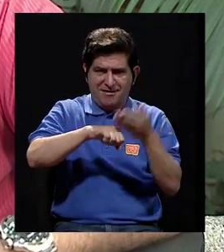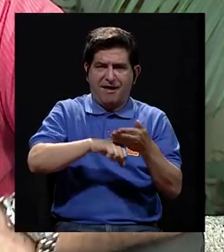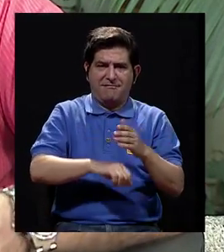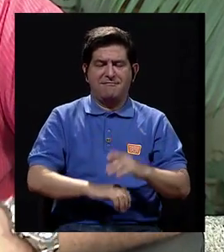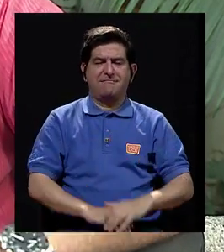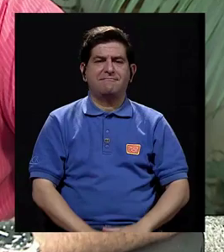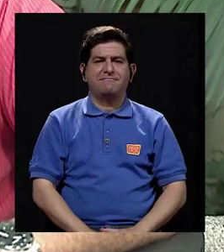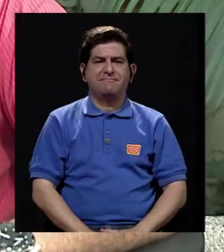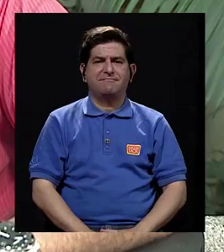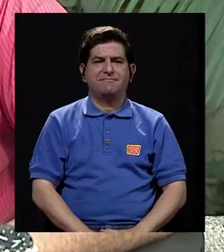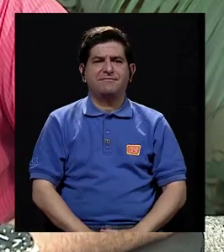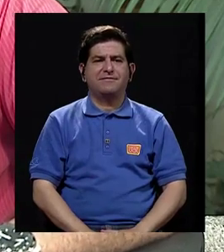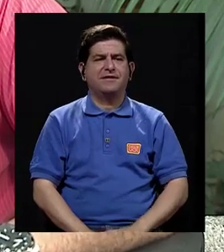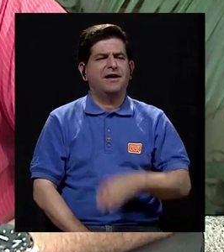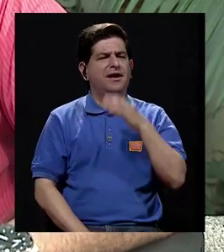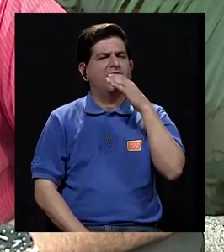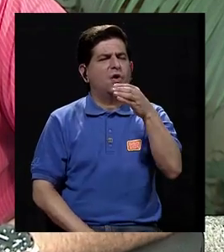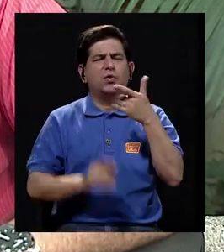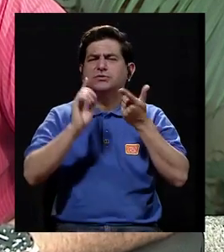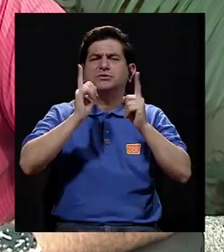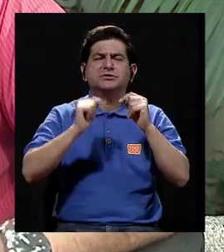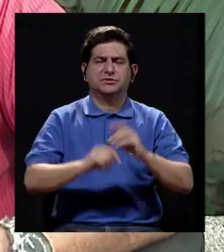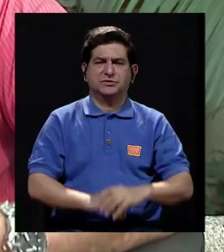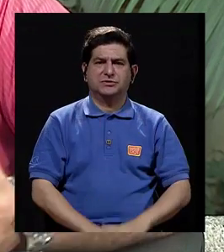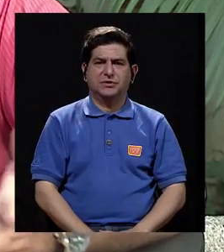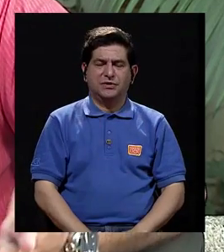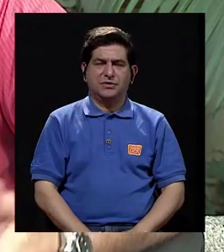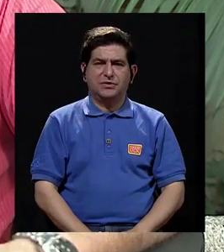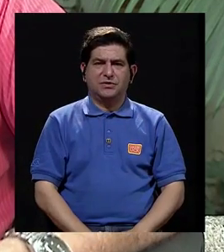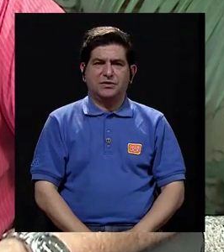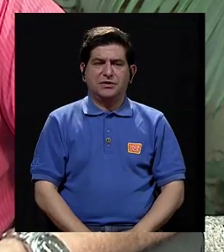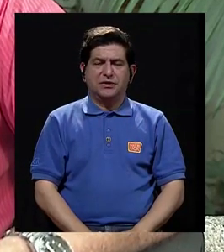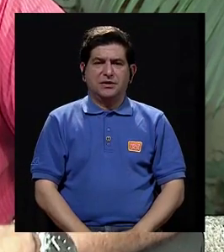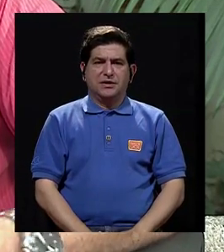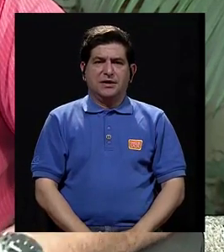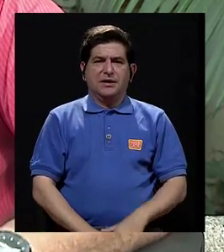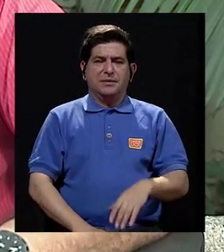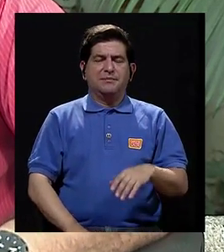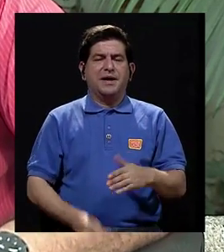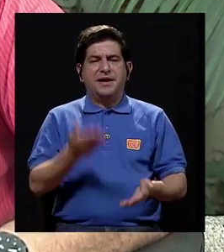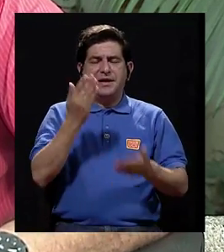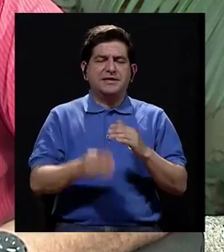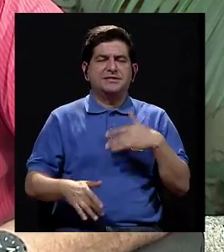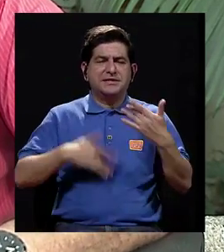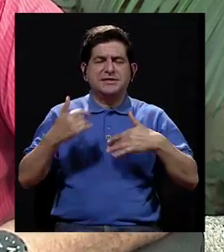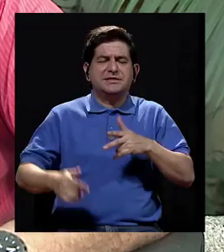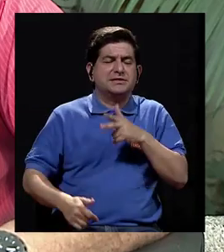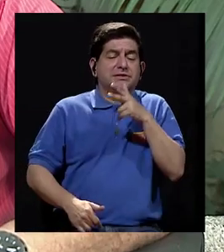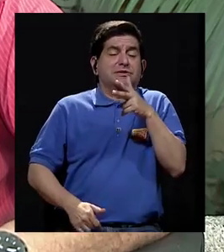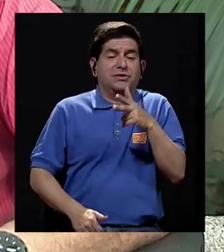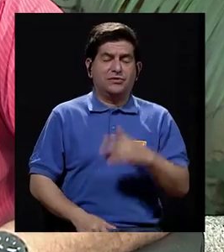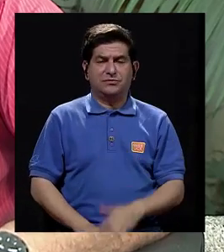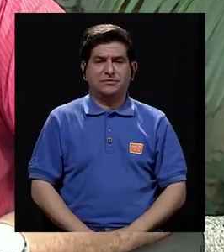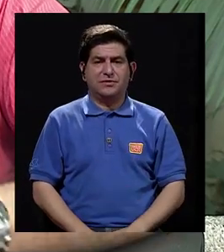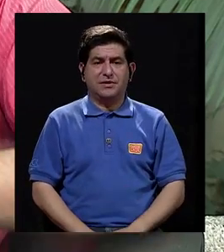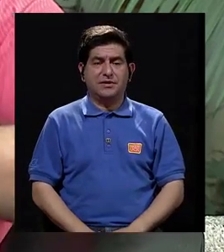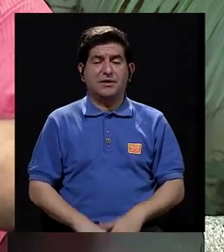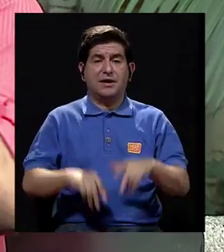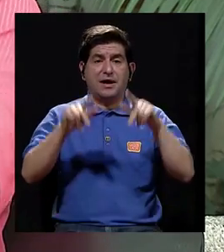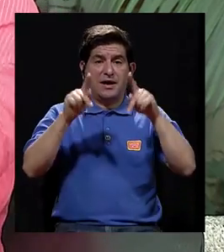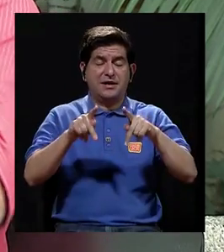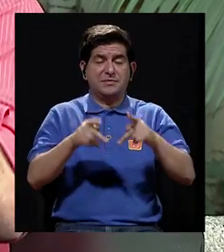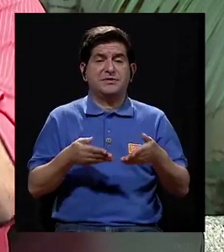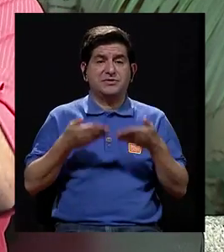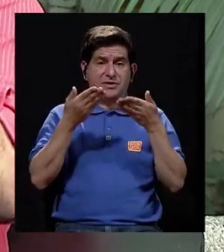vuelven a aparecer. Entonces, ¿cuáles serían las recomendaciones? Bueno, para las náuseas, muchas veces las náuseas son provocadas